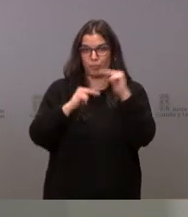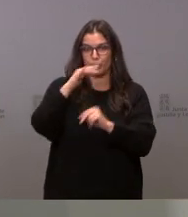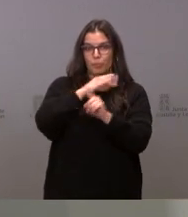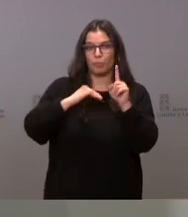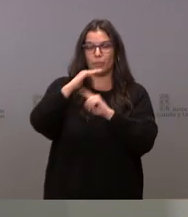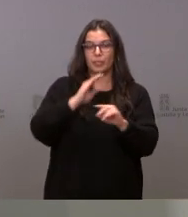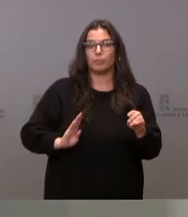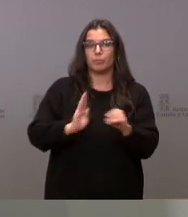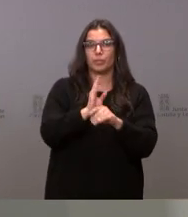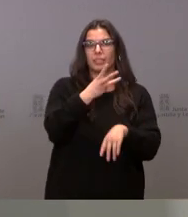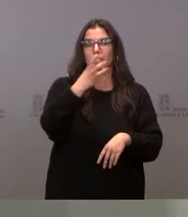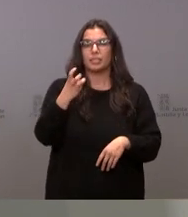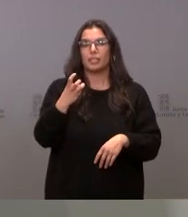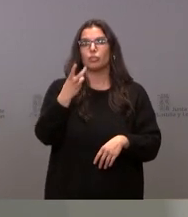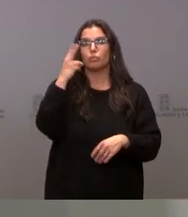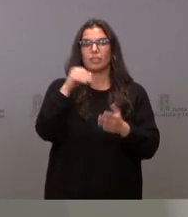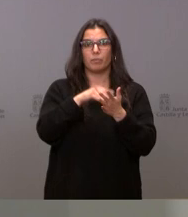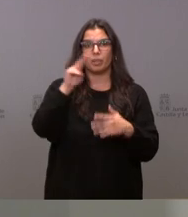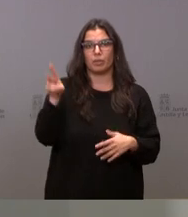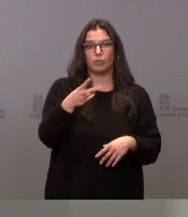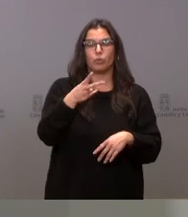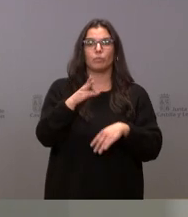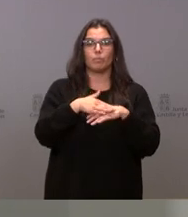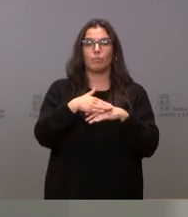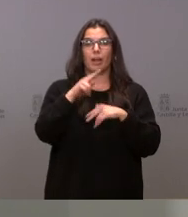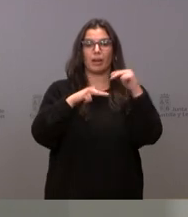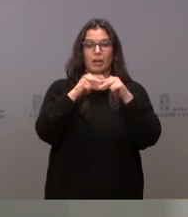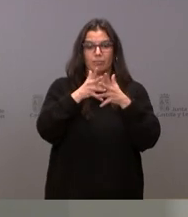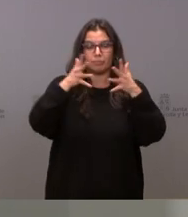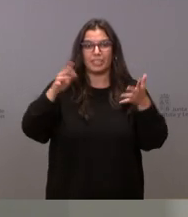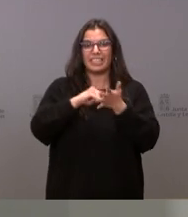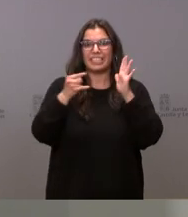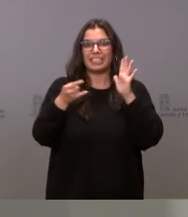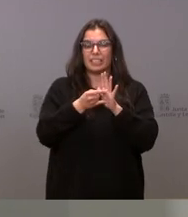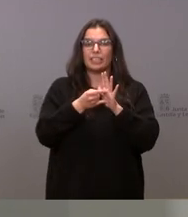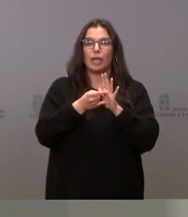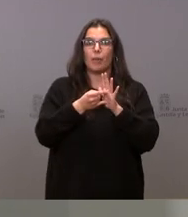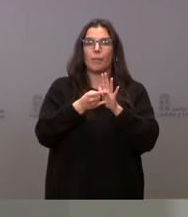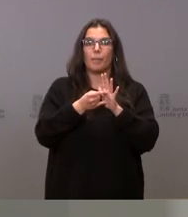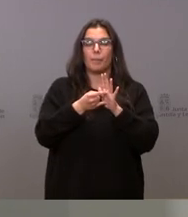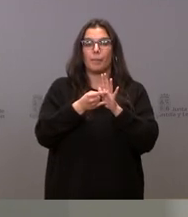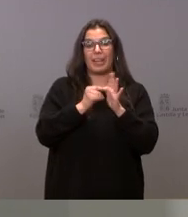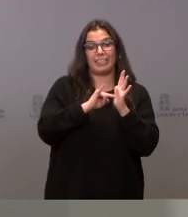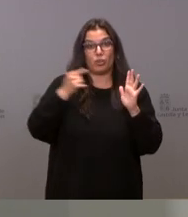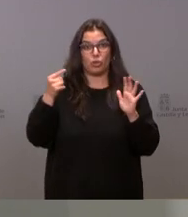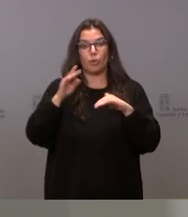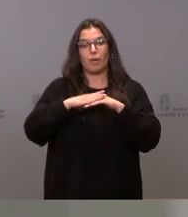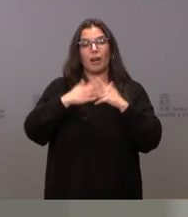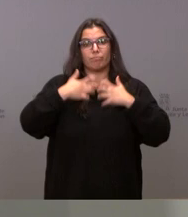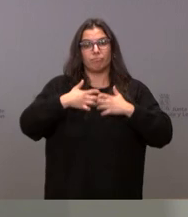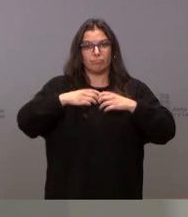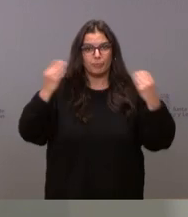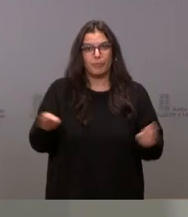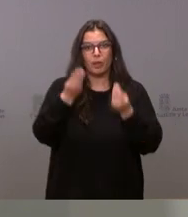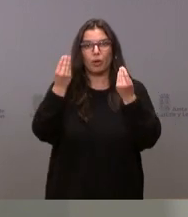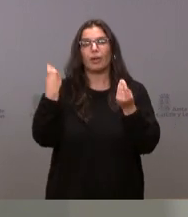destina 320.000 euros para la ampliación del sistema tecnológico que mejora el rendimiento de los servicios